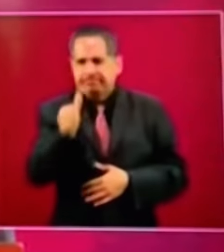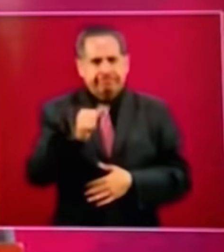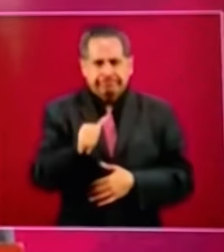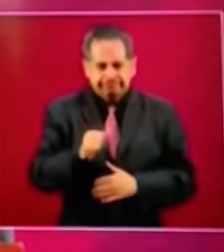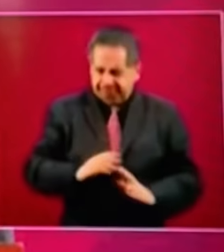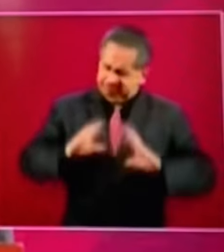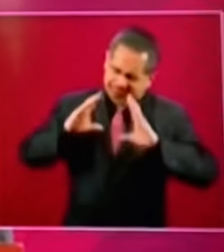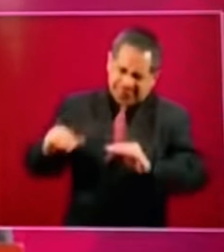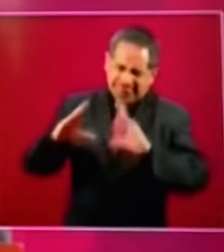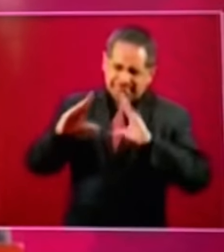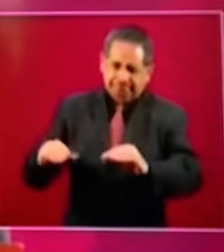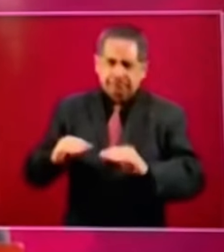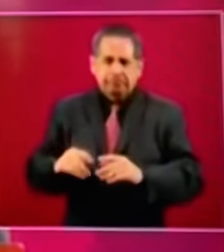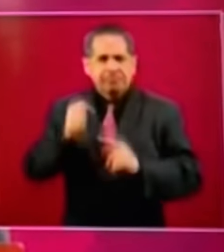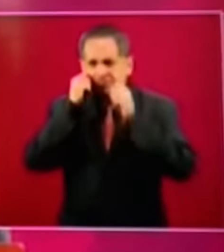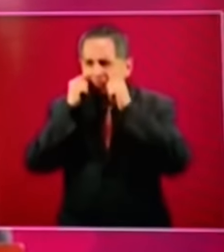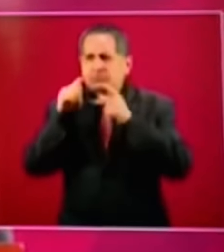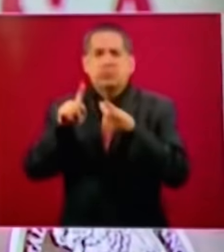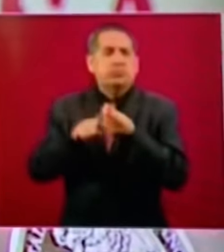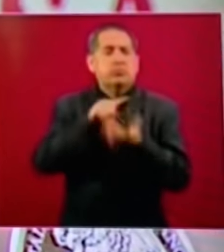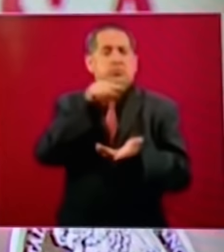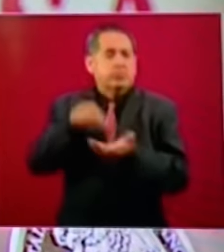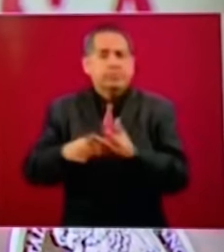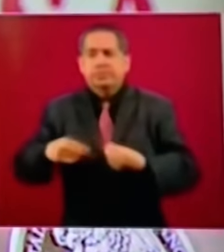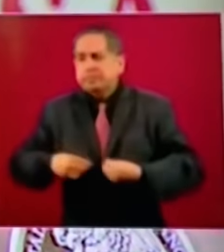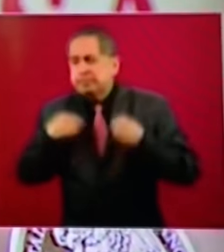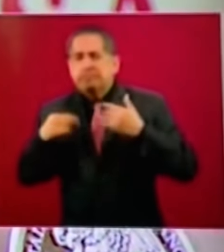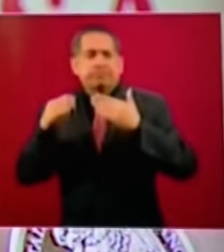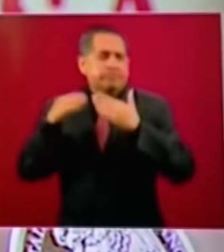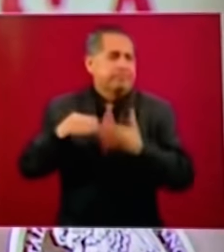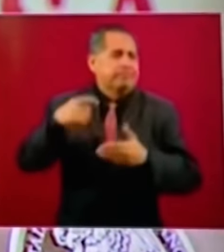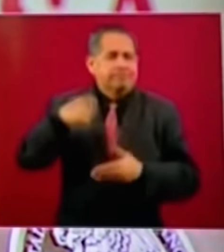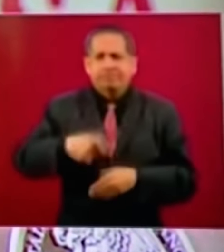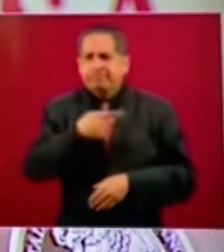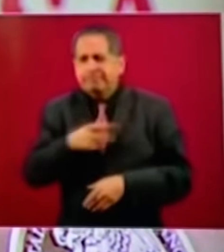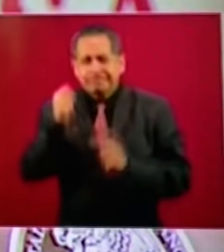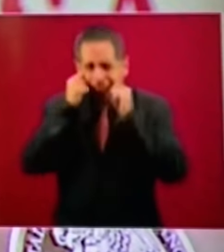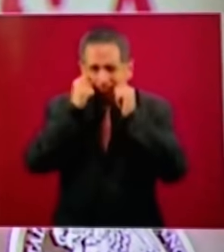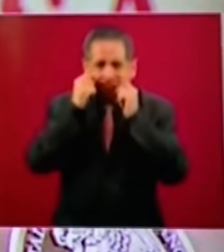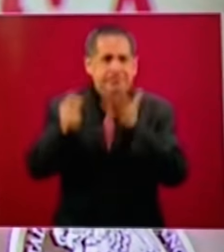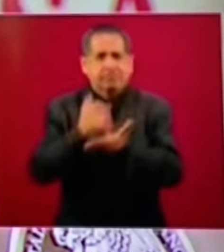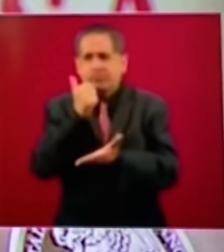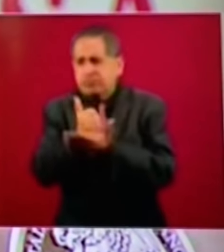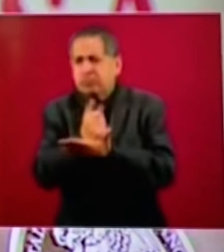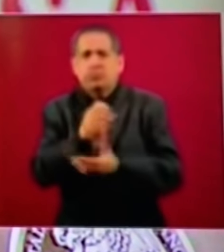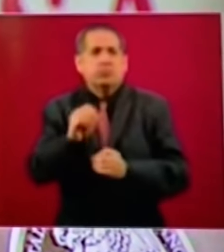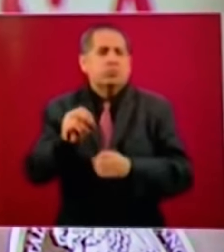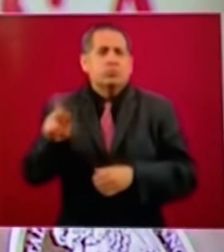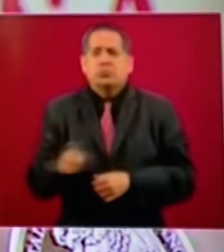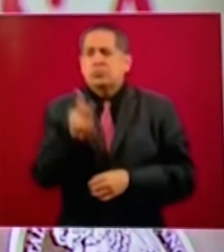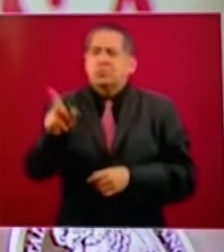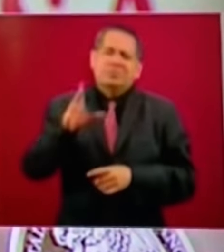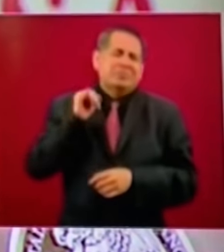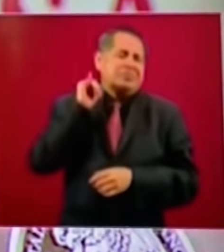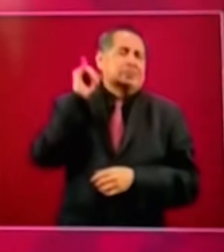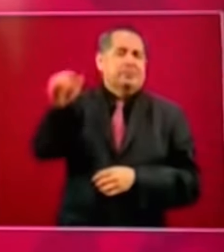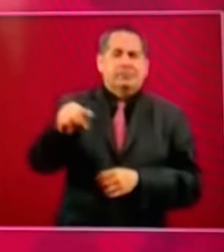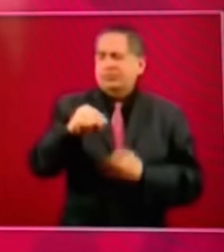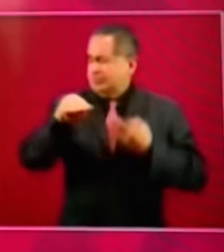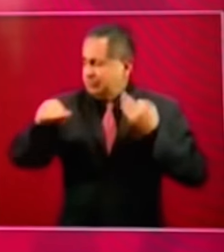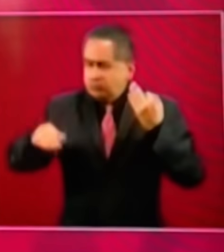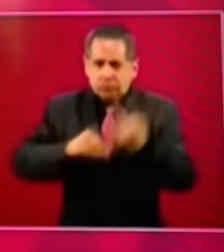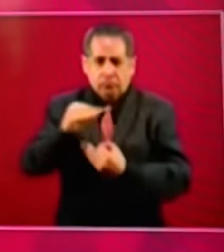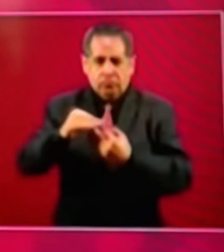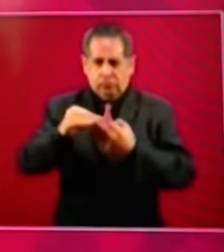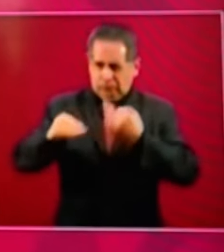independientemente de su condición social o del lugar donde vivan en las grandes ciudades o los poblados más recónditos todas